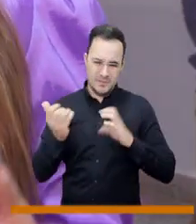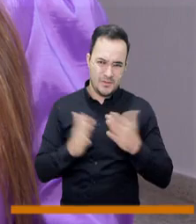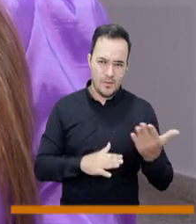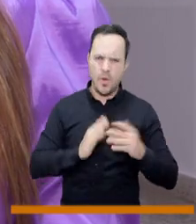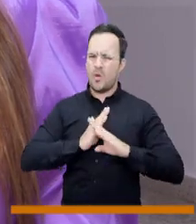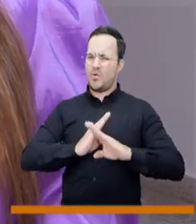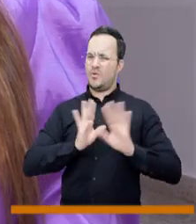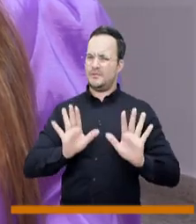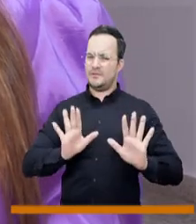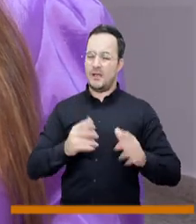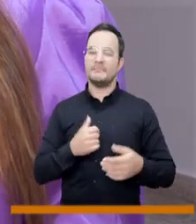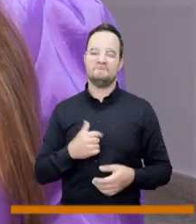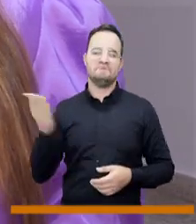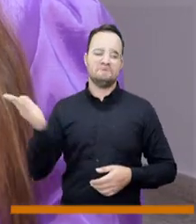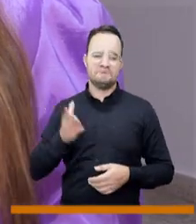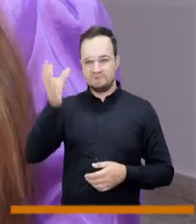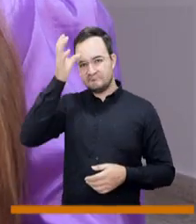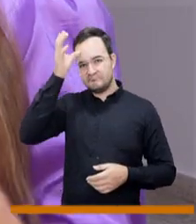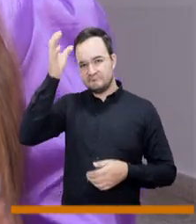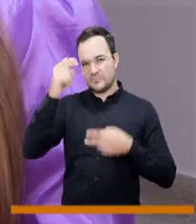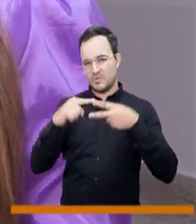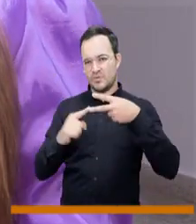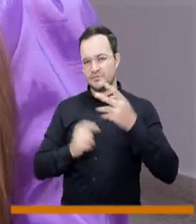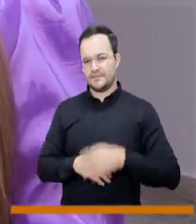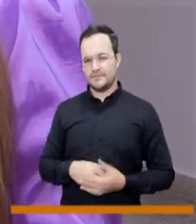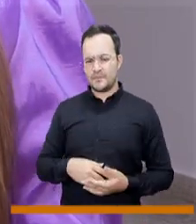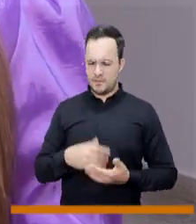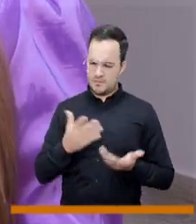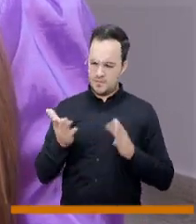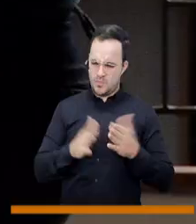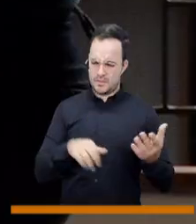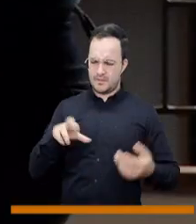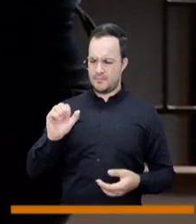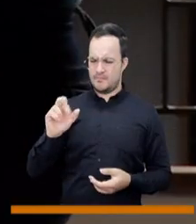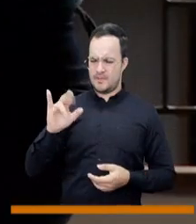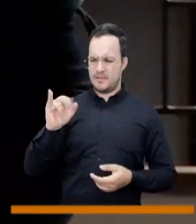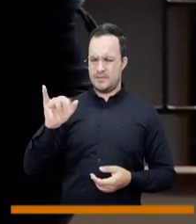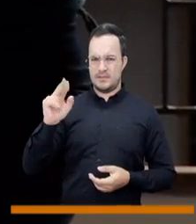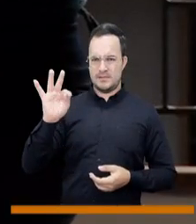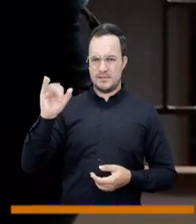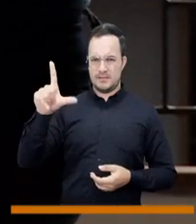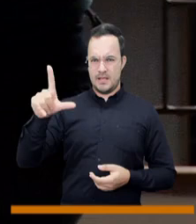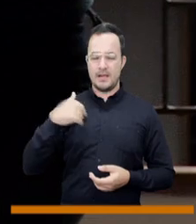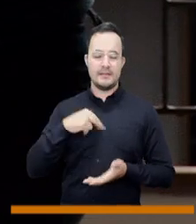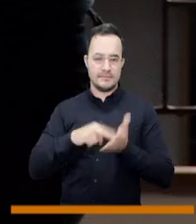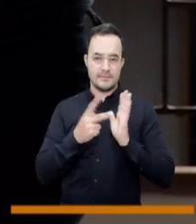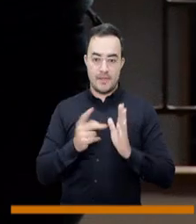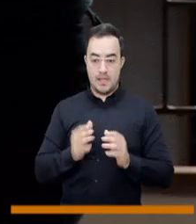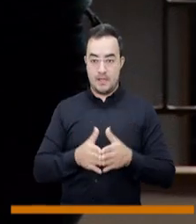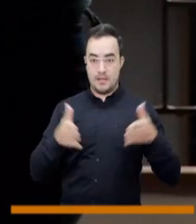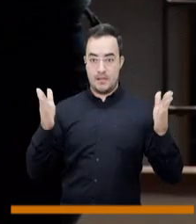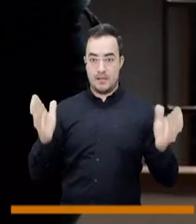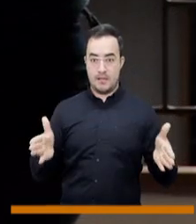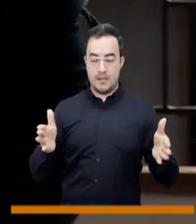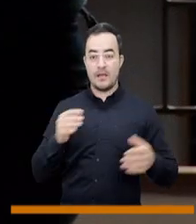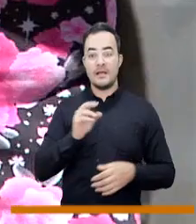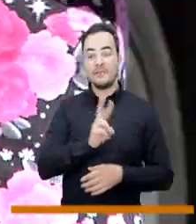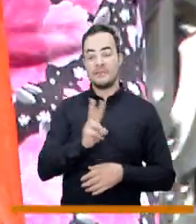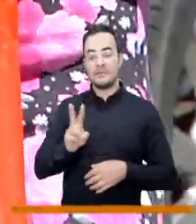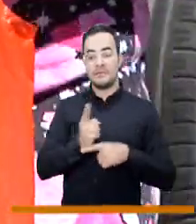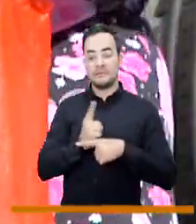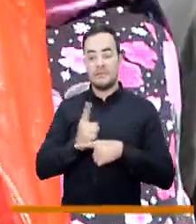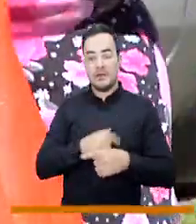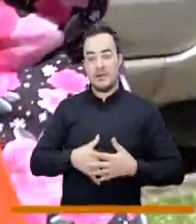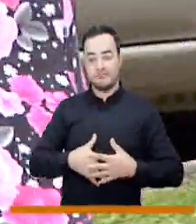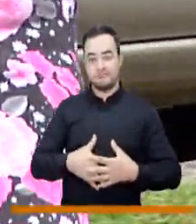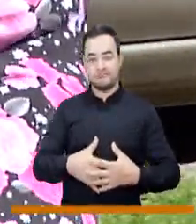y trajimos unos expertos para que nos hablaran y nos orientaran respecto a ese tema. Muerte perinatal es la muerte que ocurre en